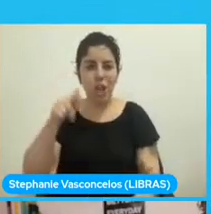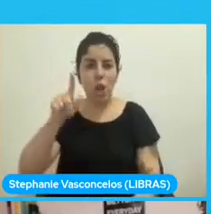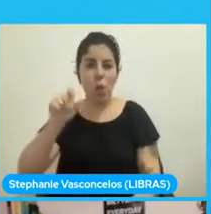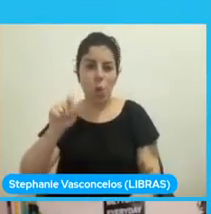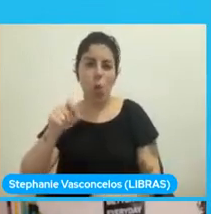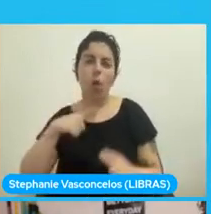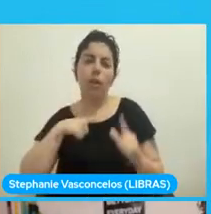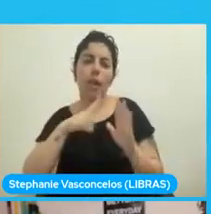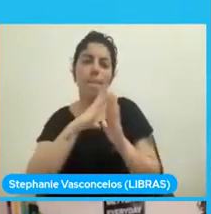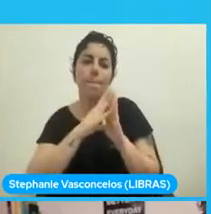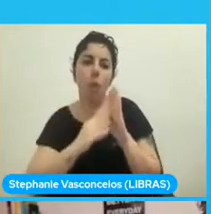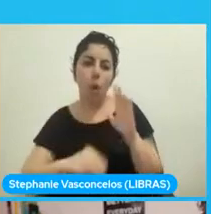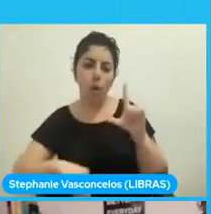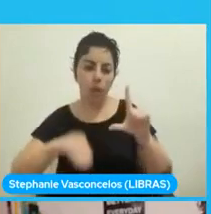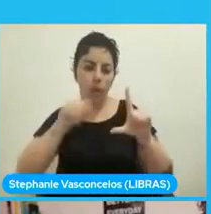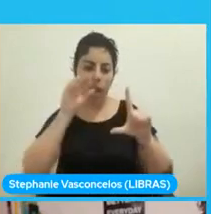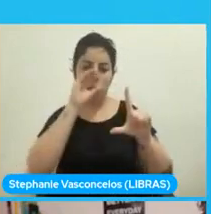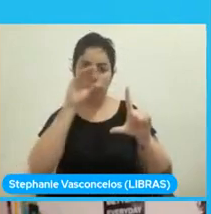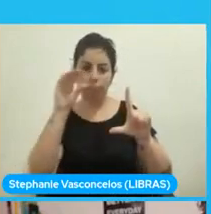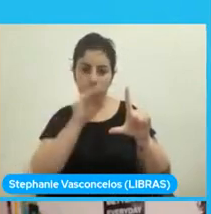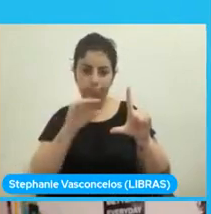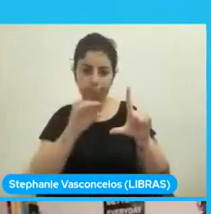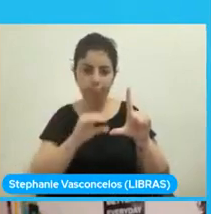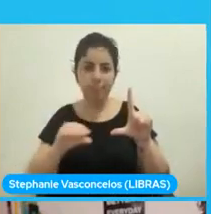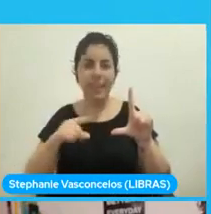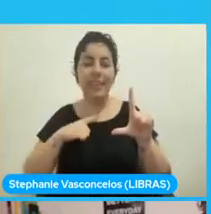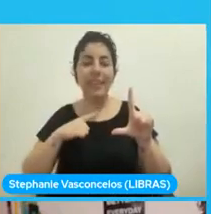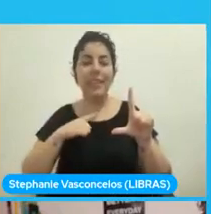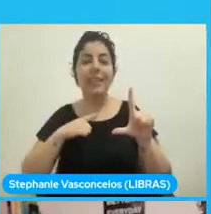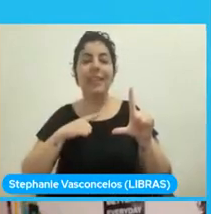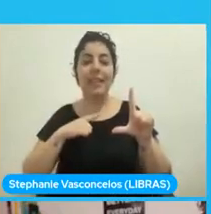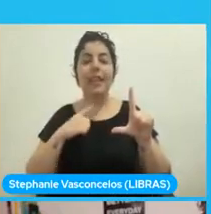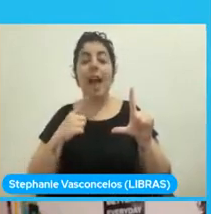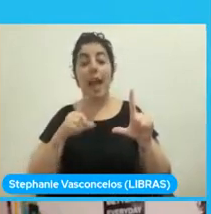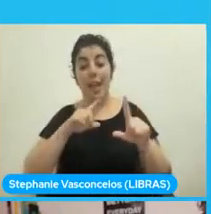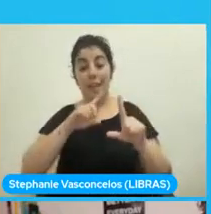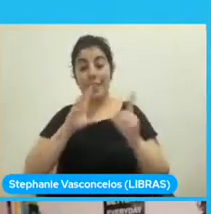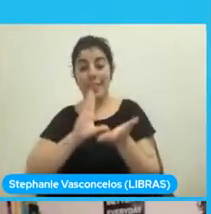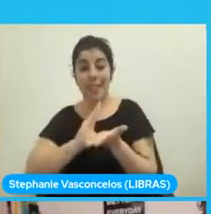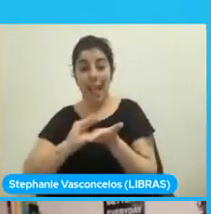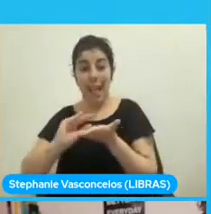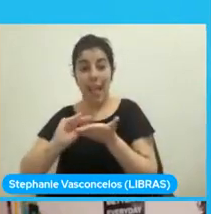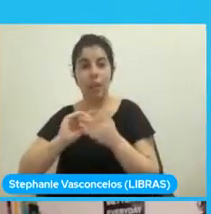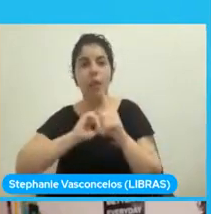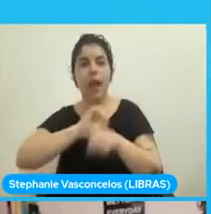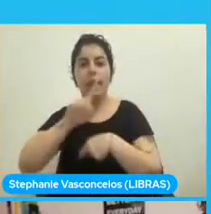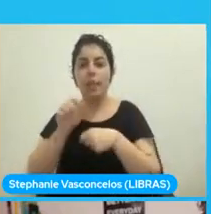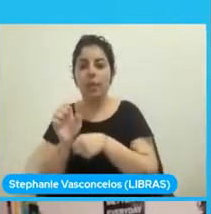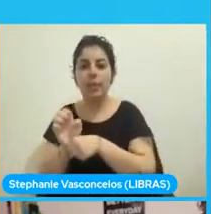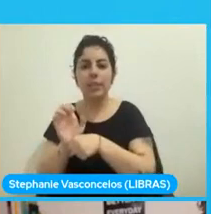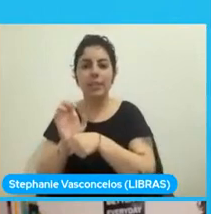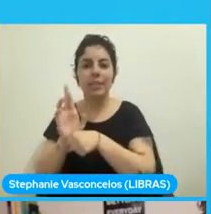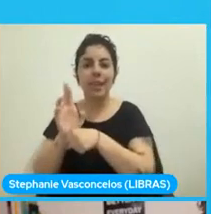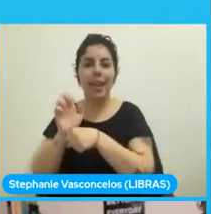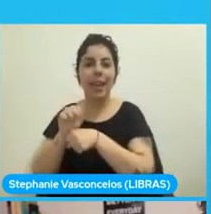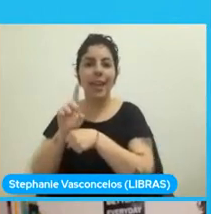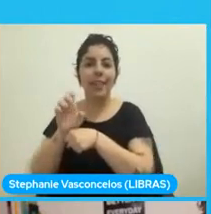data y luego esos se unen en un momento cuando se va a hacer el rendering. Y está la que es